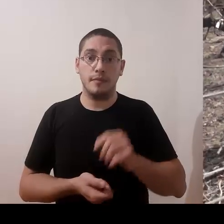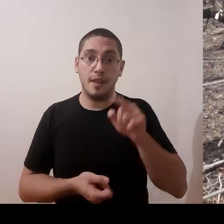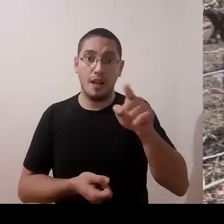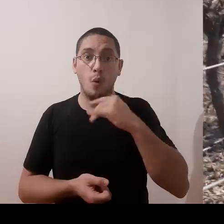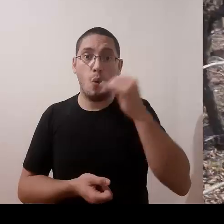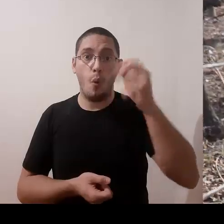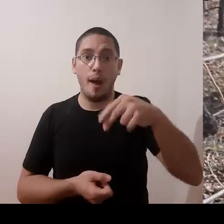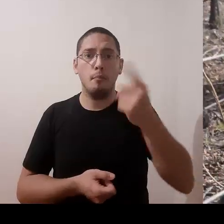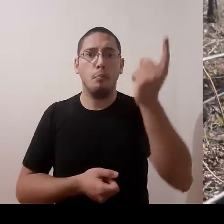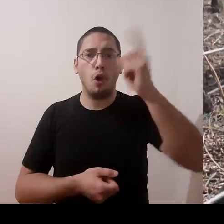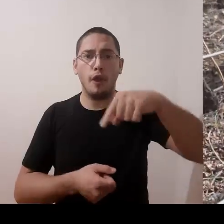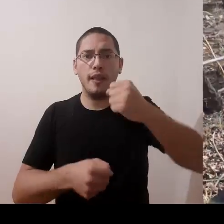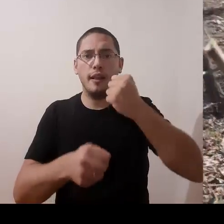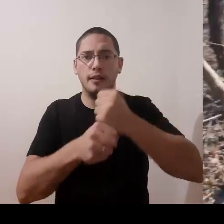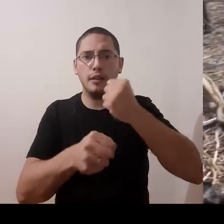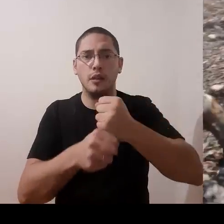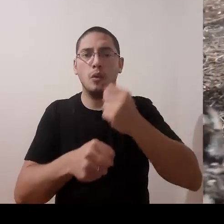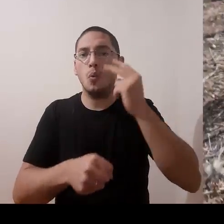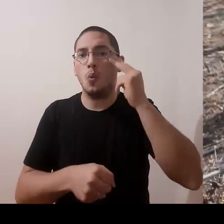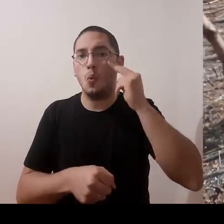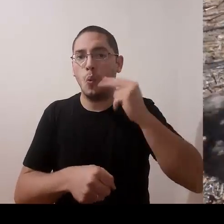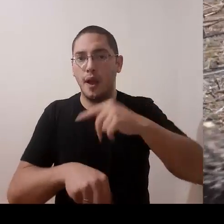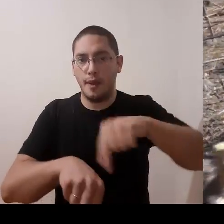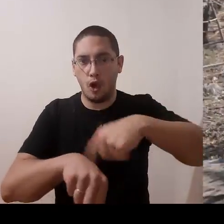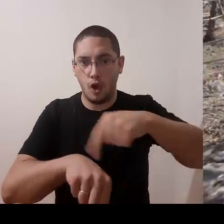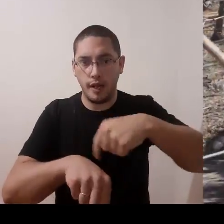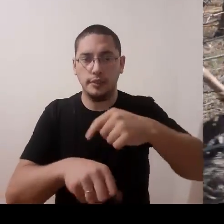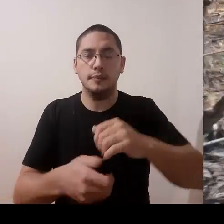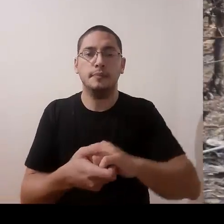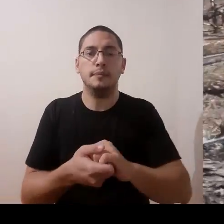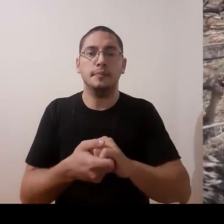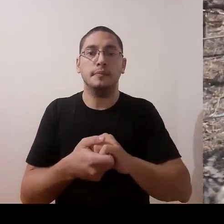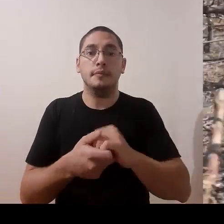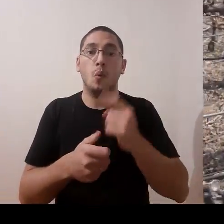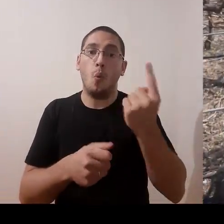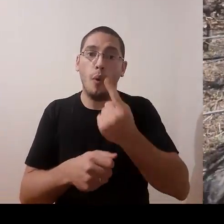Trabajan nueve horas diarias con una hora de reposo para almuerzo.